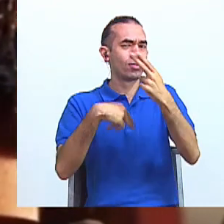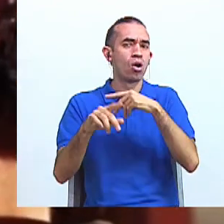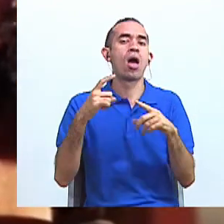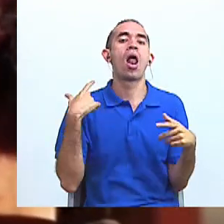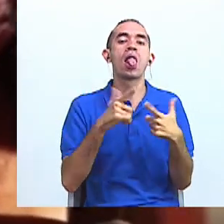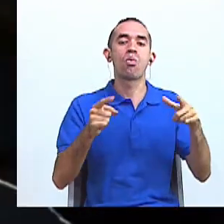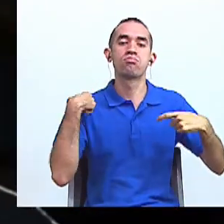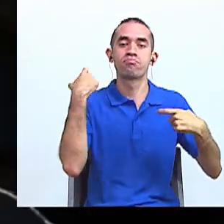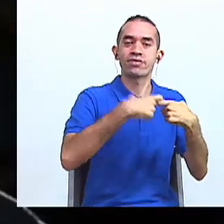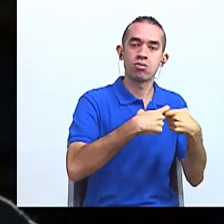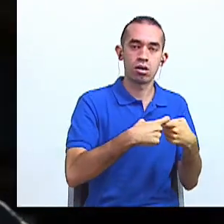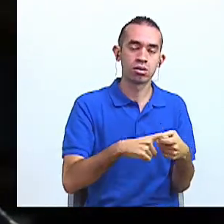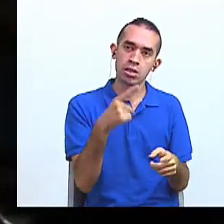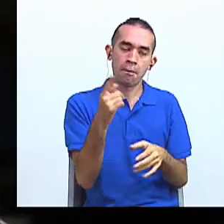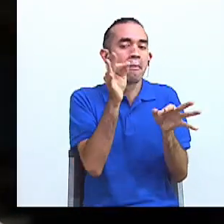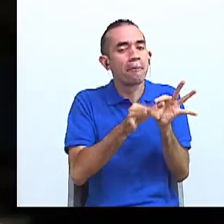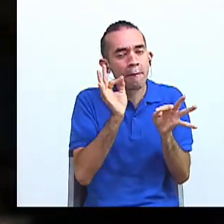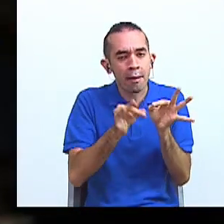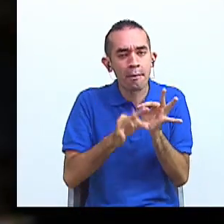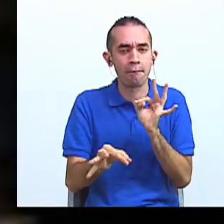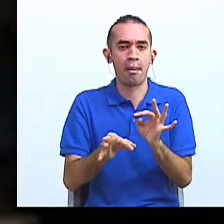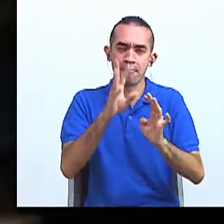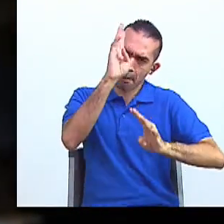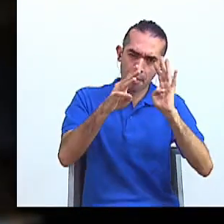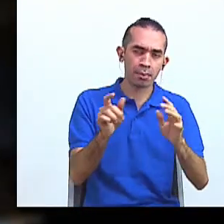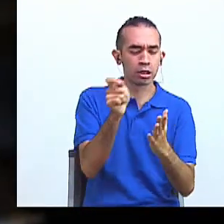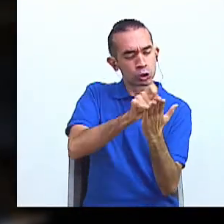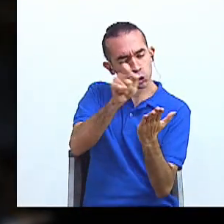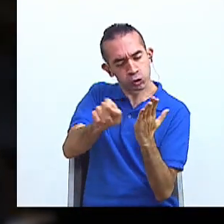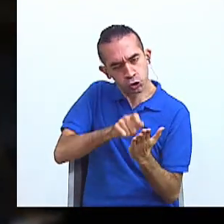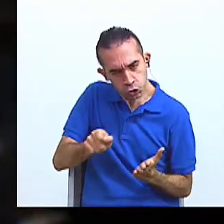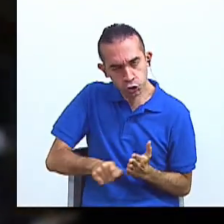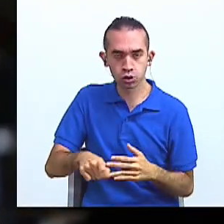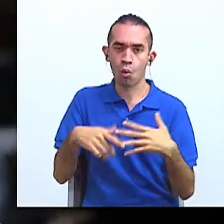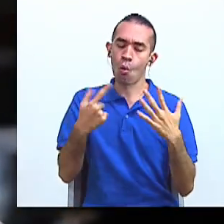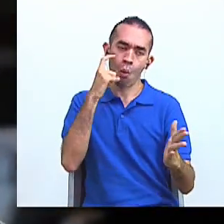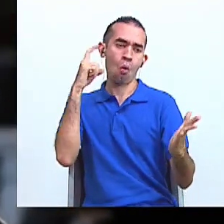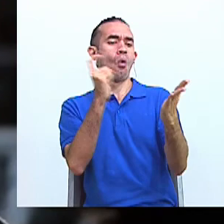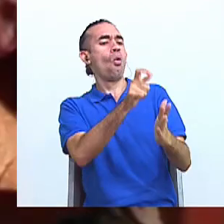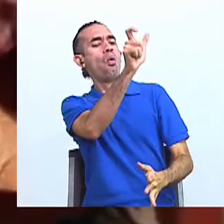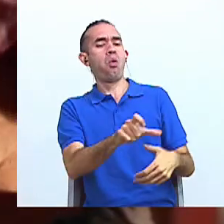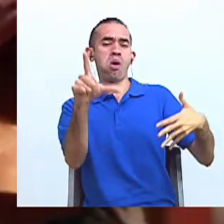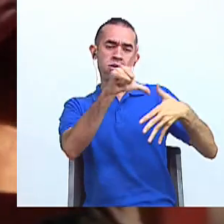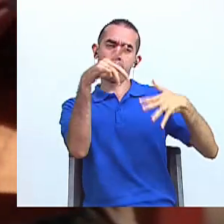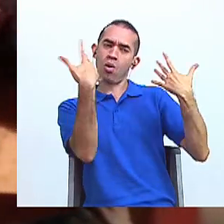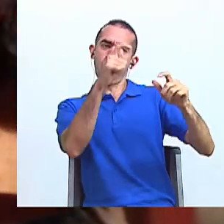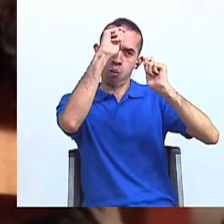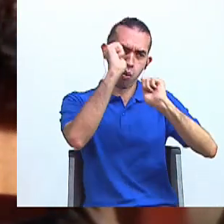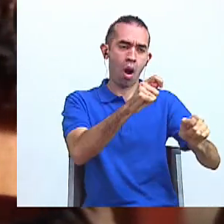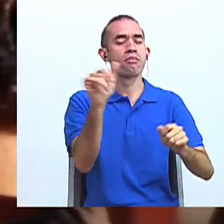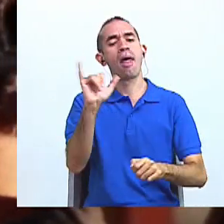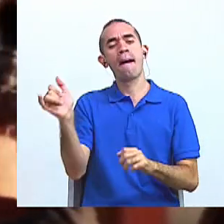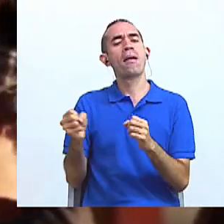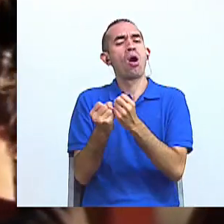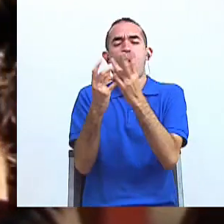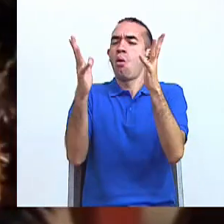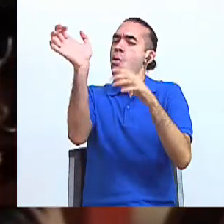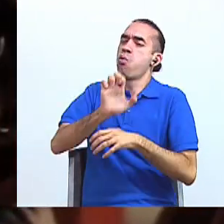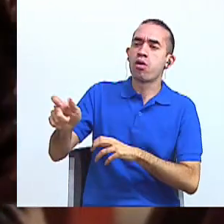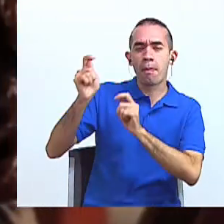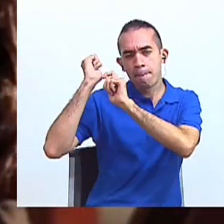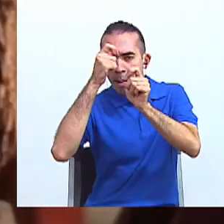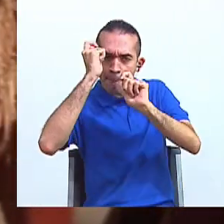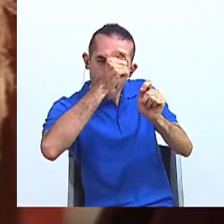narrando con sencillez y creatividad, su prosa le ha permitido ser reconocido no solo en Latinoamérica, sino también en gran parte de Europa,